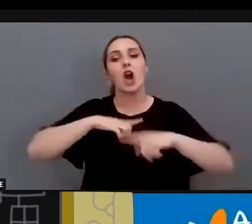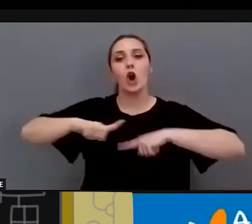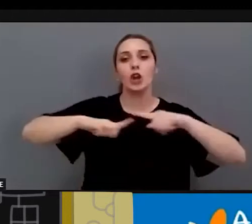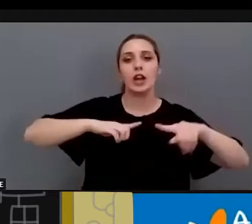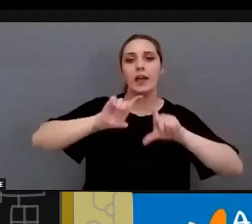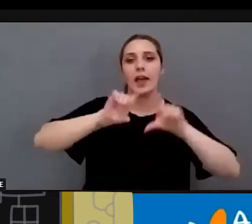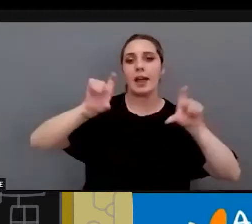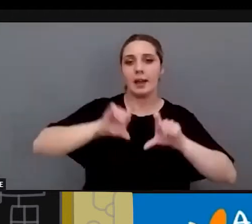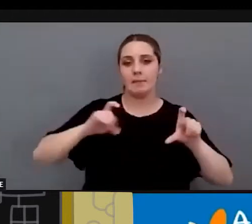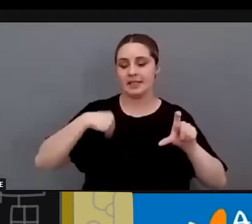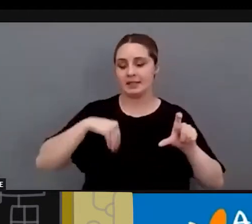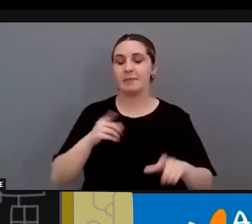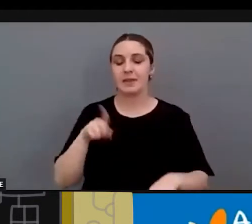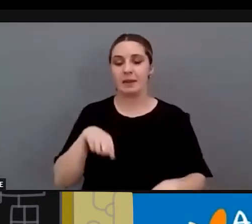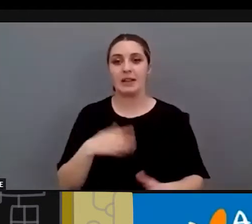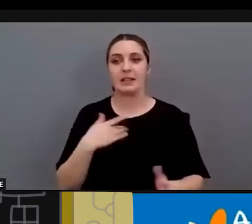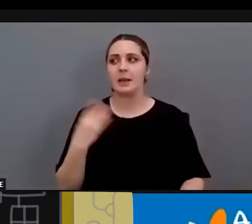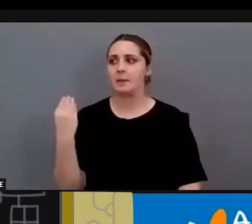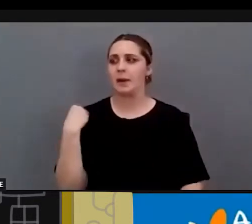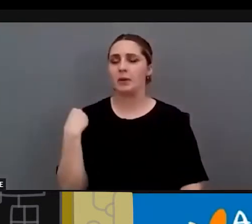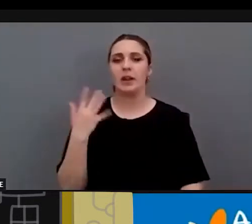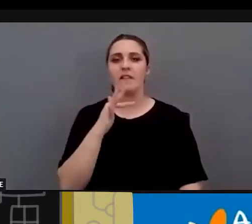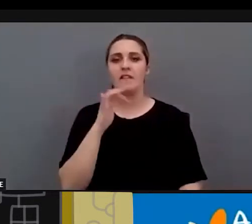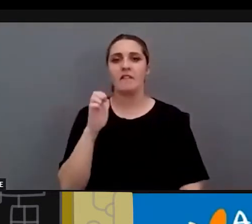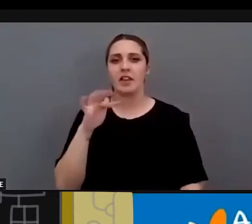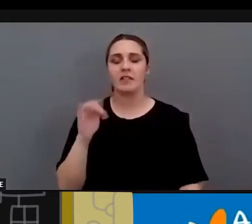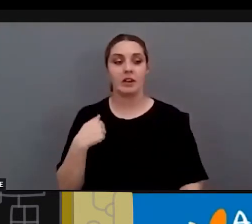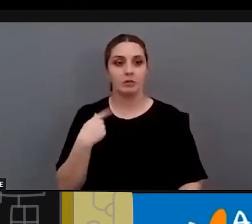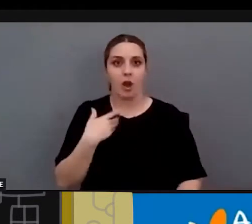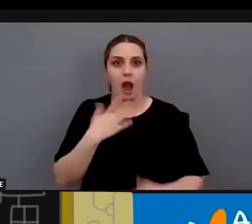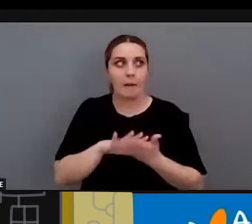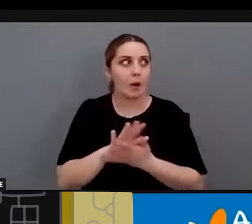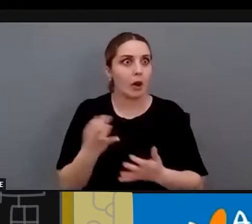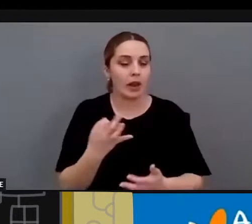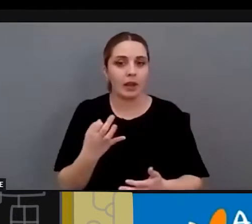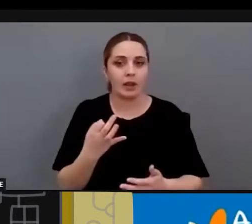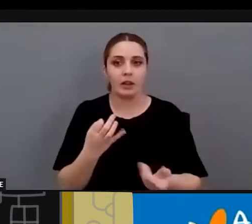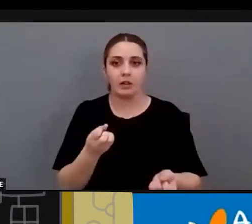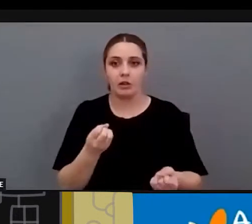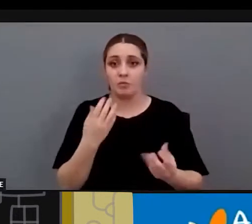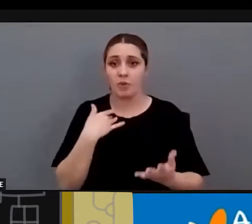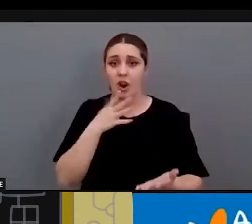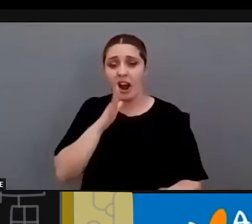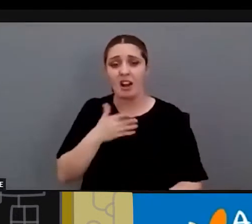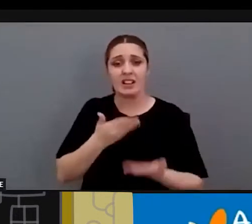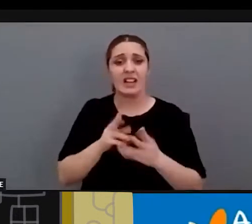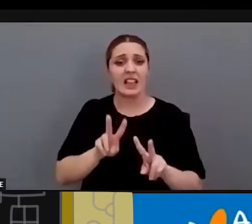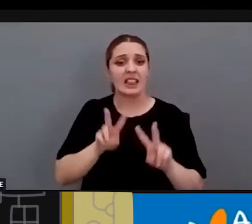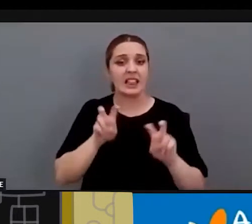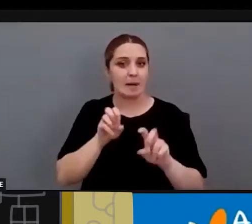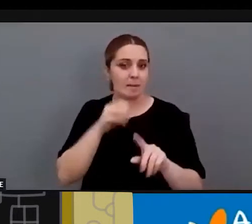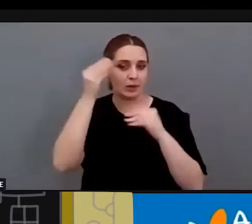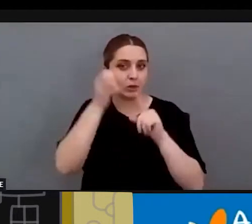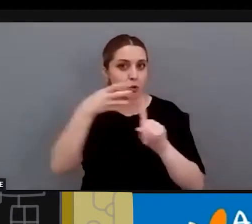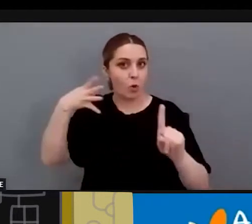empresas. Y cuando me preguntaba a Fefa, decía, bueno, ¿de qué voy a hablar, le decía eso, Oye, estamos planteando un tema, creo que es nuevo, Por lo menos